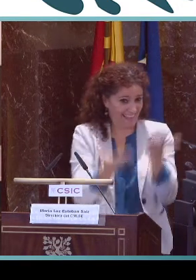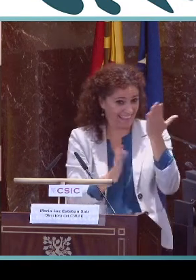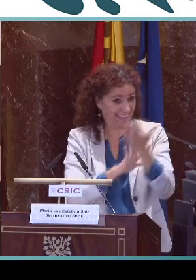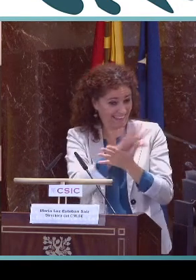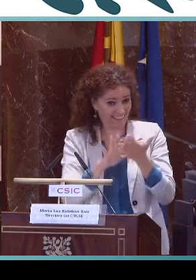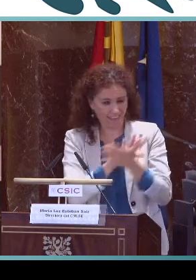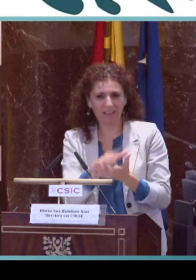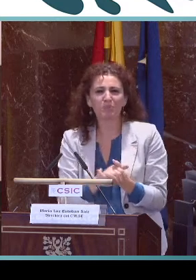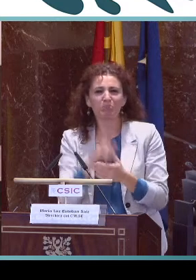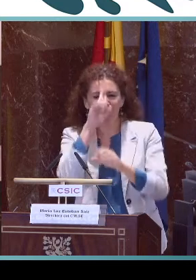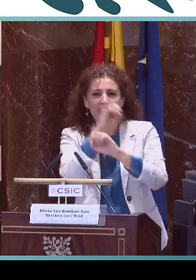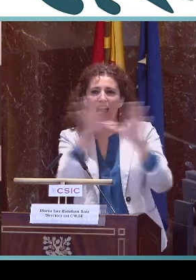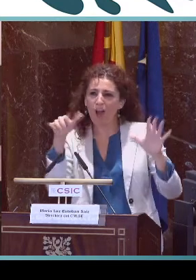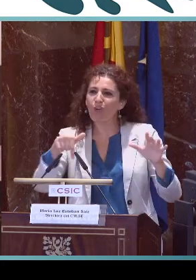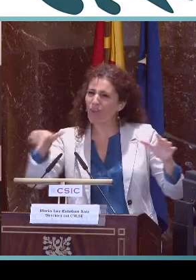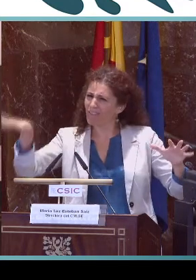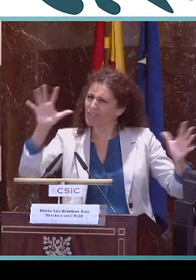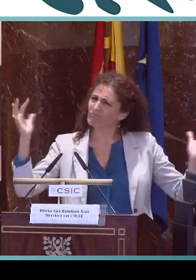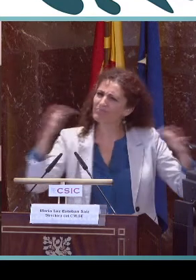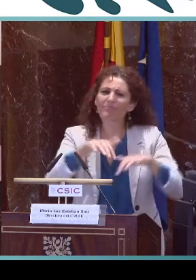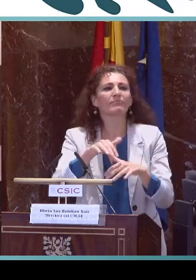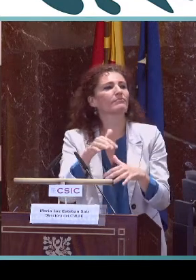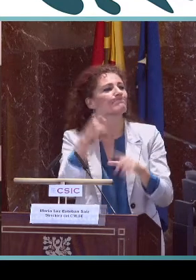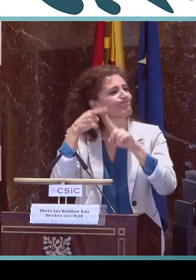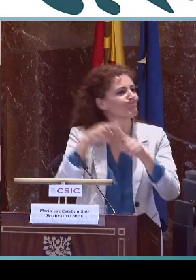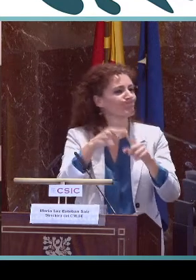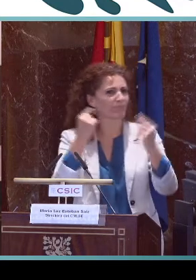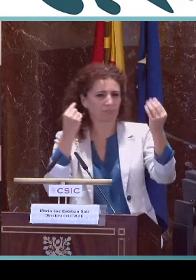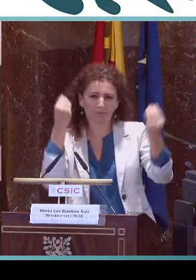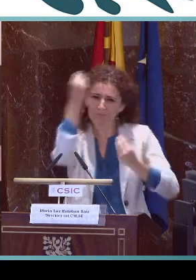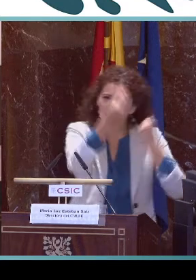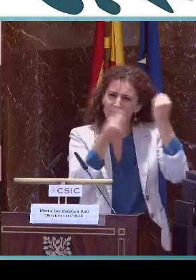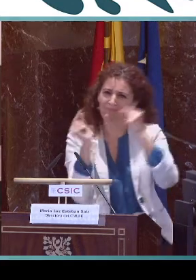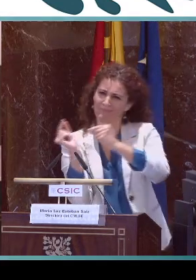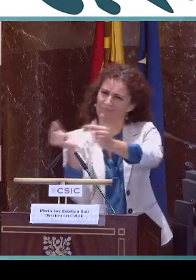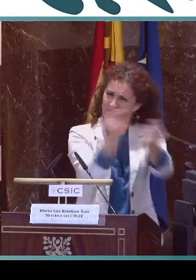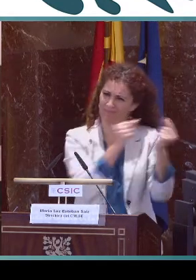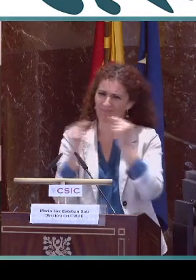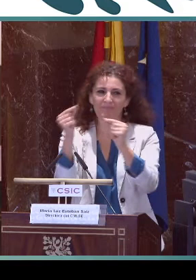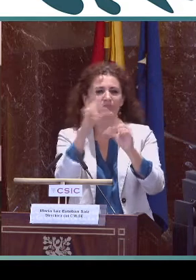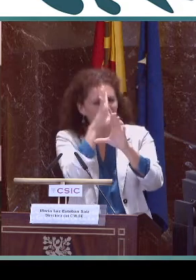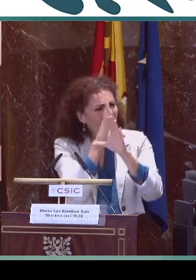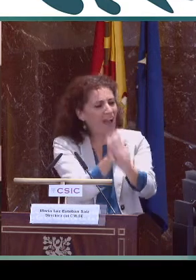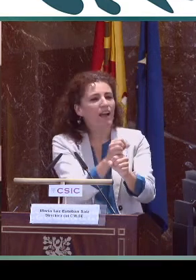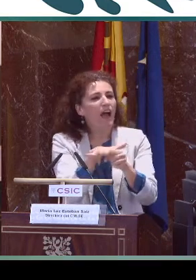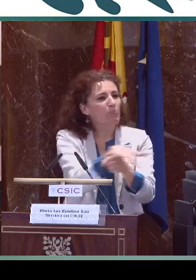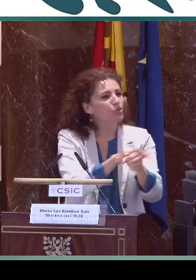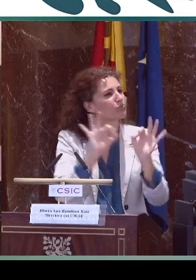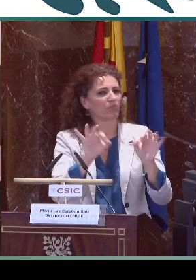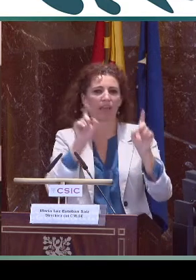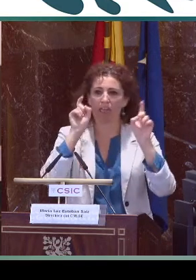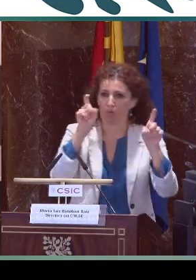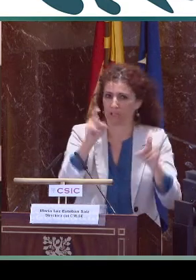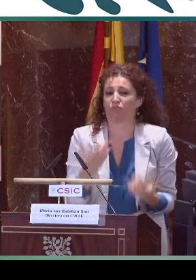En este Congreso tenemos claro un objetivo, que es reflexionar,